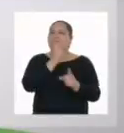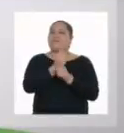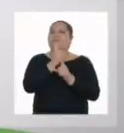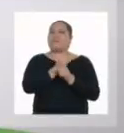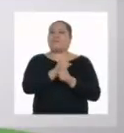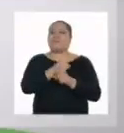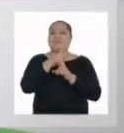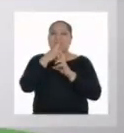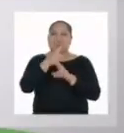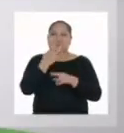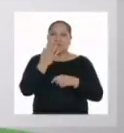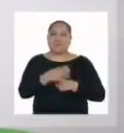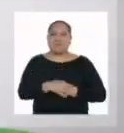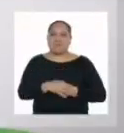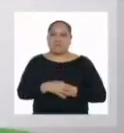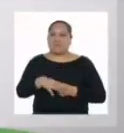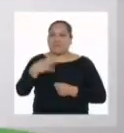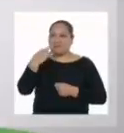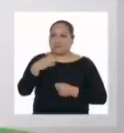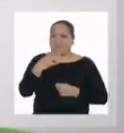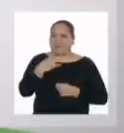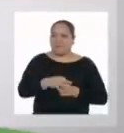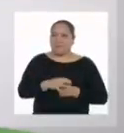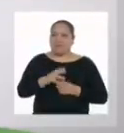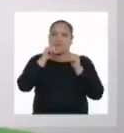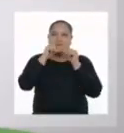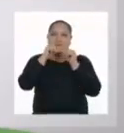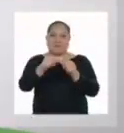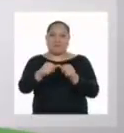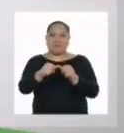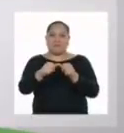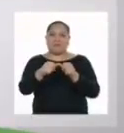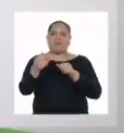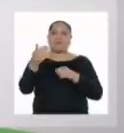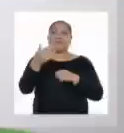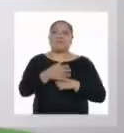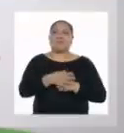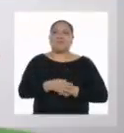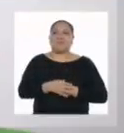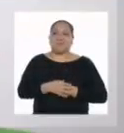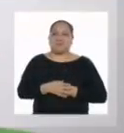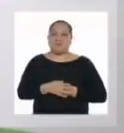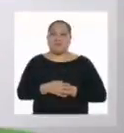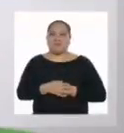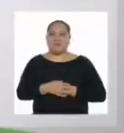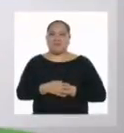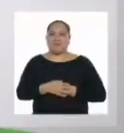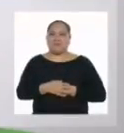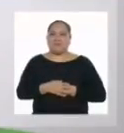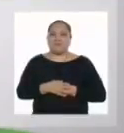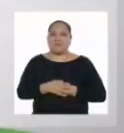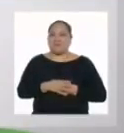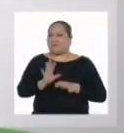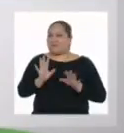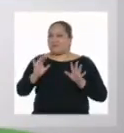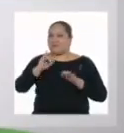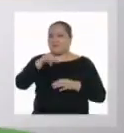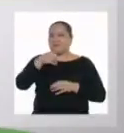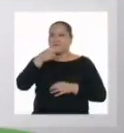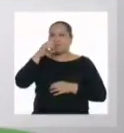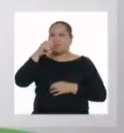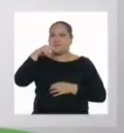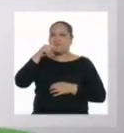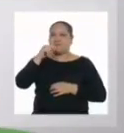serán nuestros resultados. Siempre y cuando mantengan cierta regularidad. ¡Claro está! Bueno, Jonathan.